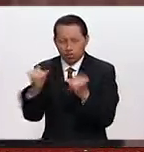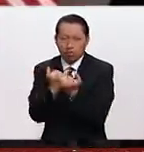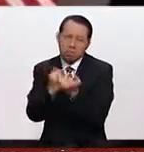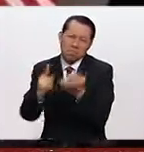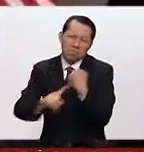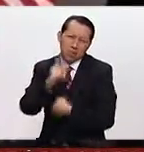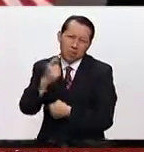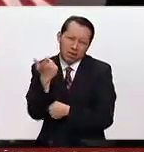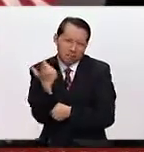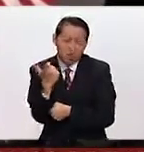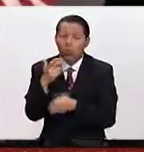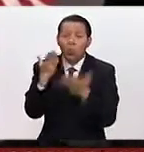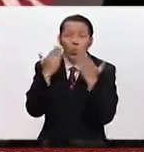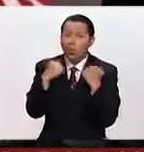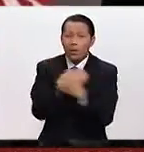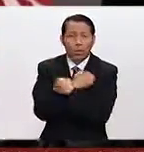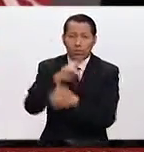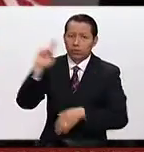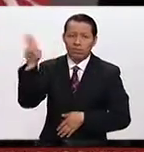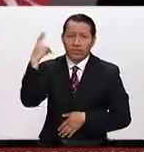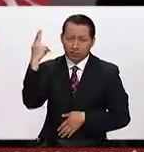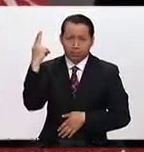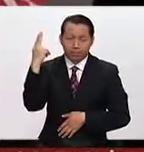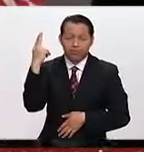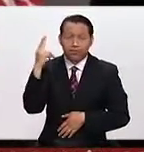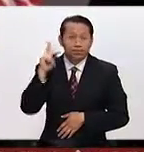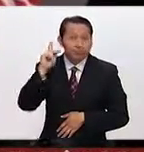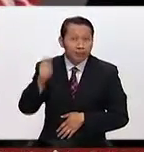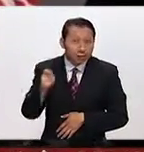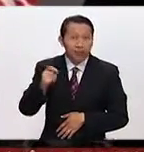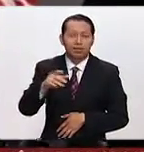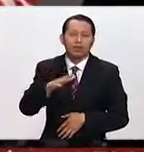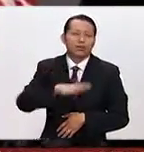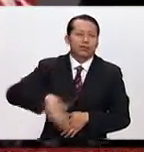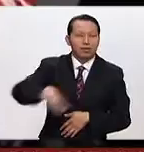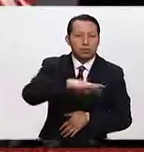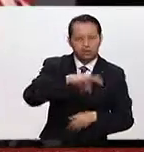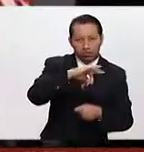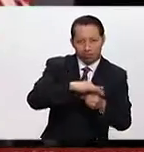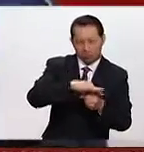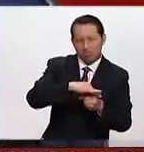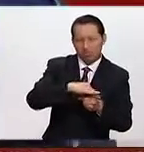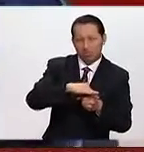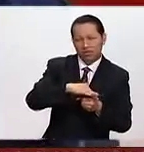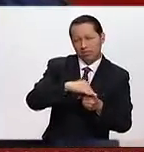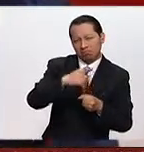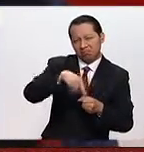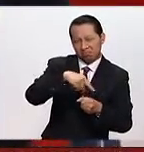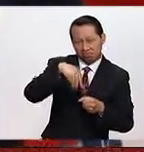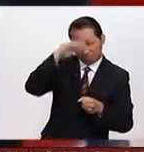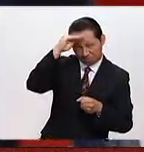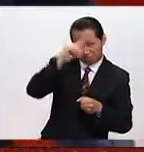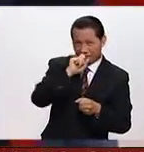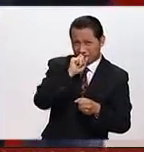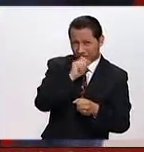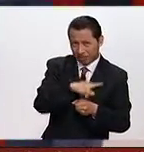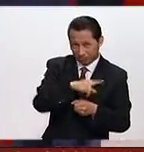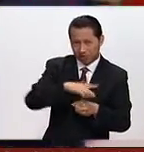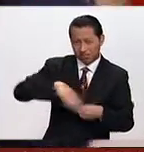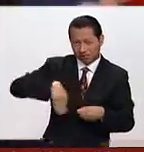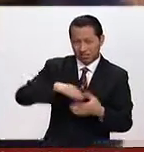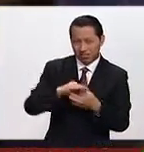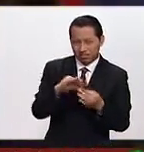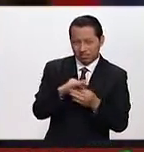no tienen una educación universitaria. La interrogante para el Colegio Electoral es si esa coalición Trump, la que acabo de mencionar, es